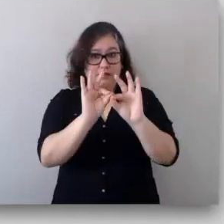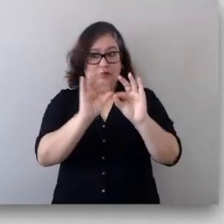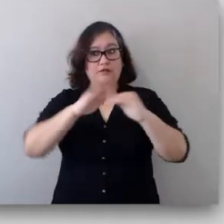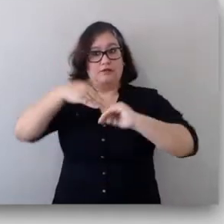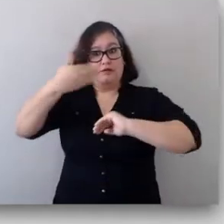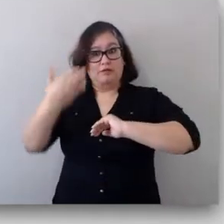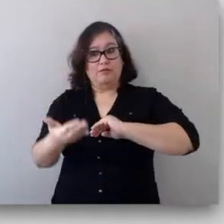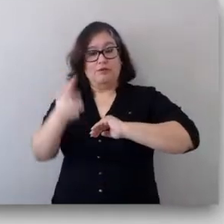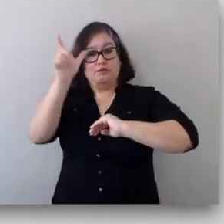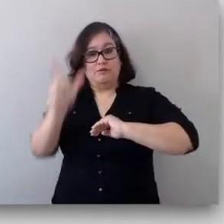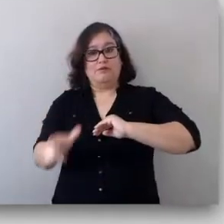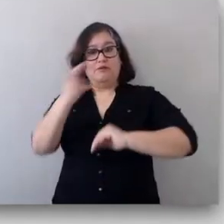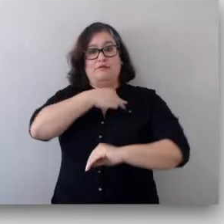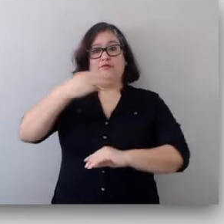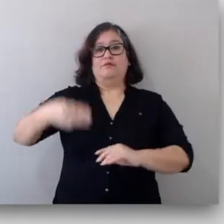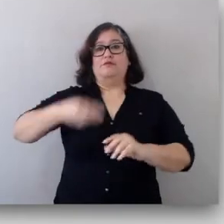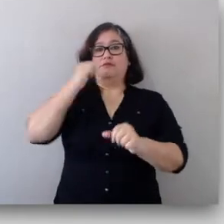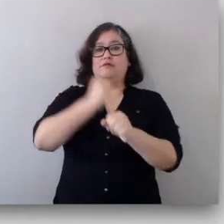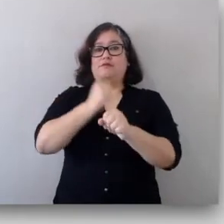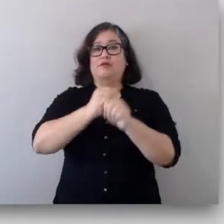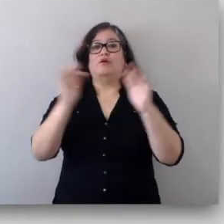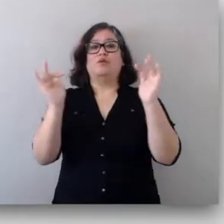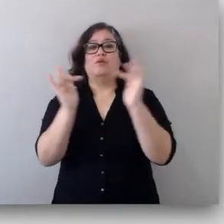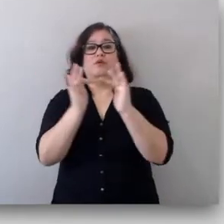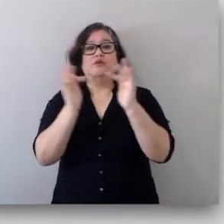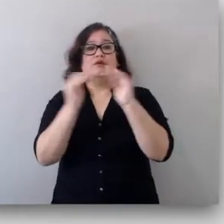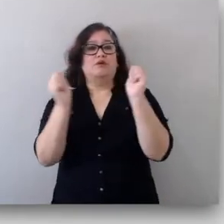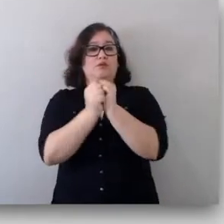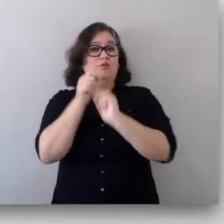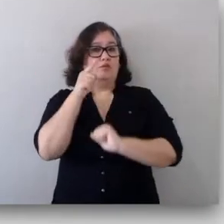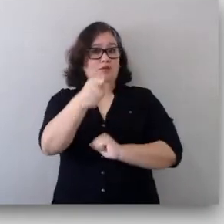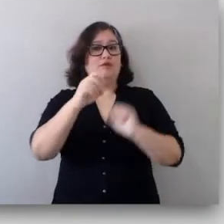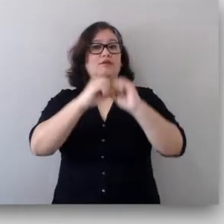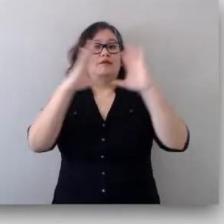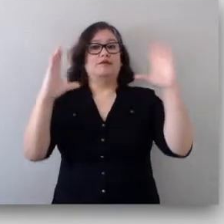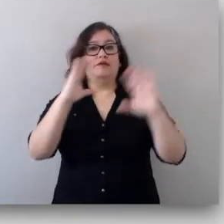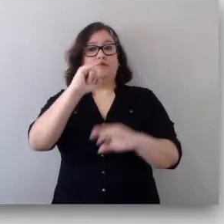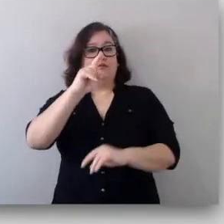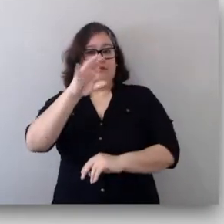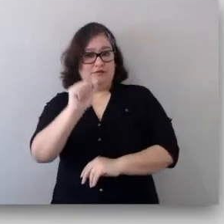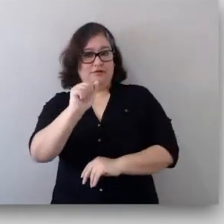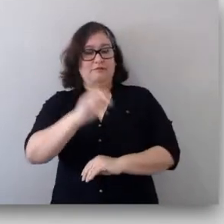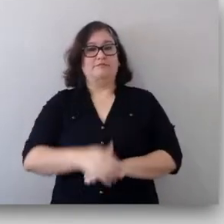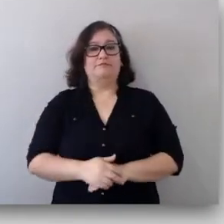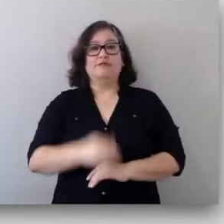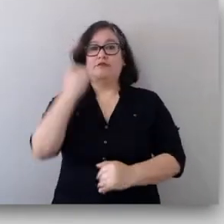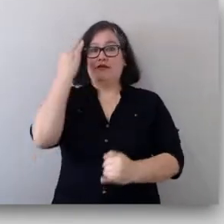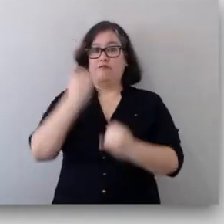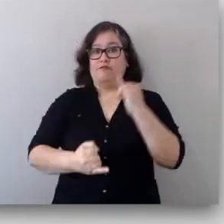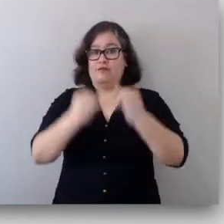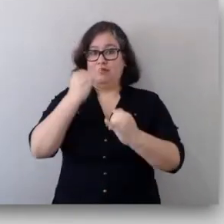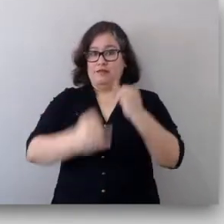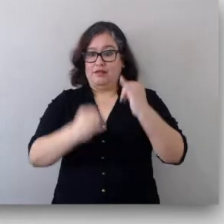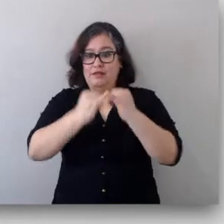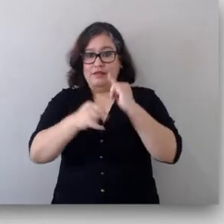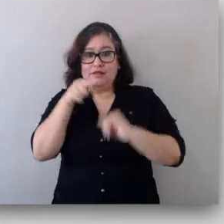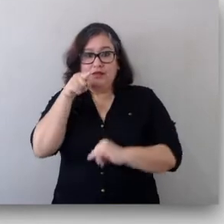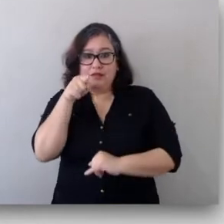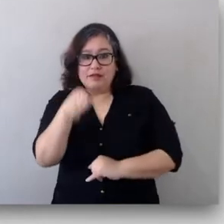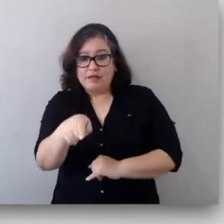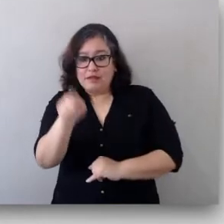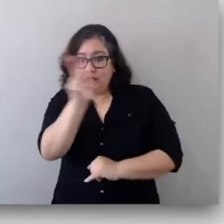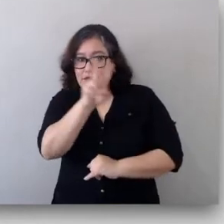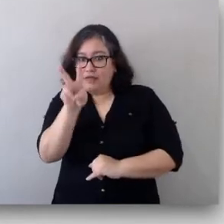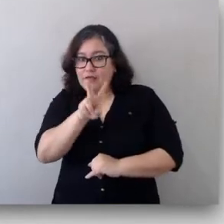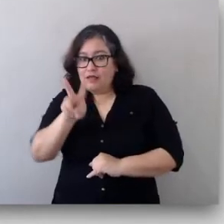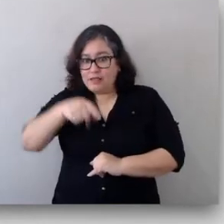cualquiera de estos medios el especialista se comunicará contigo el día de la cita. Finalmente, selecciona la opción